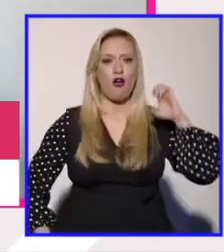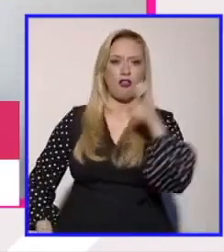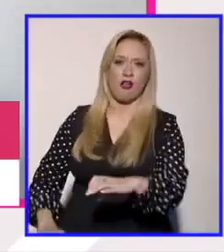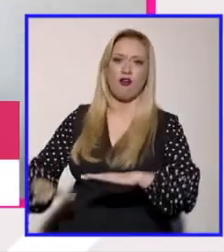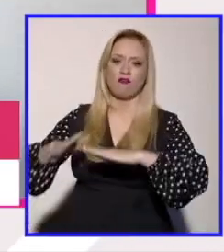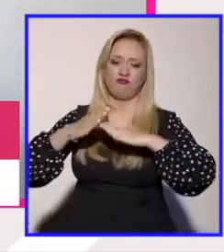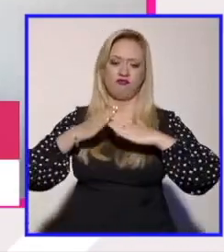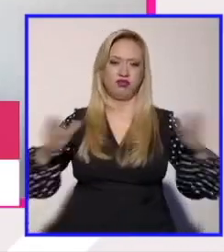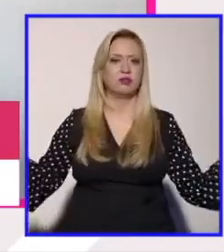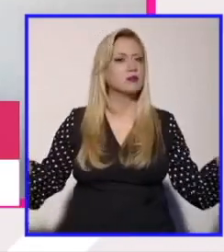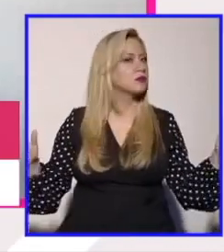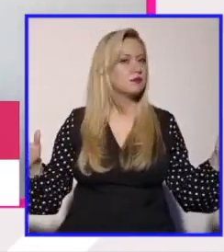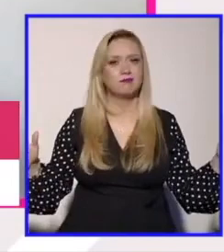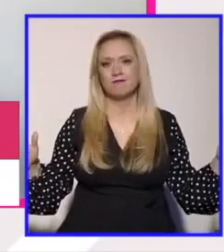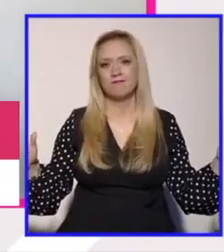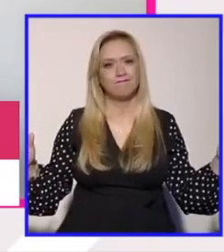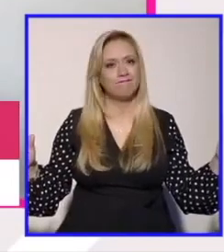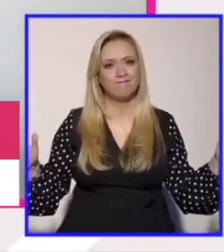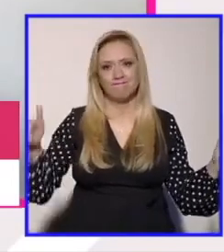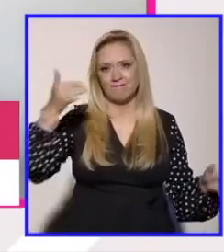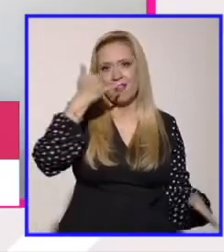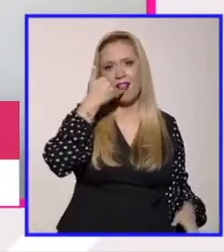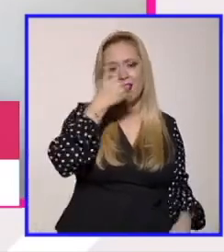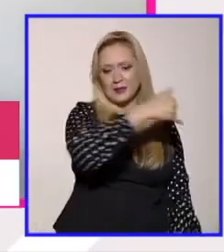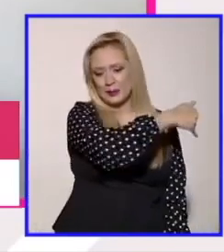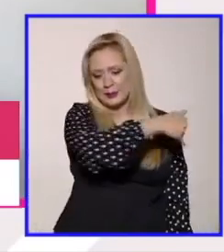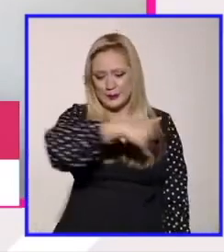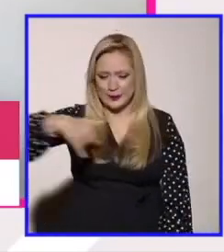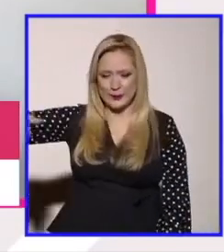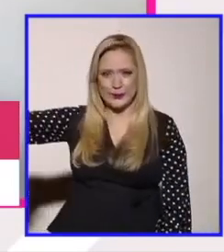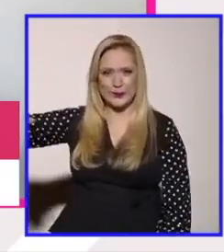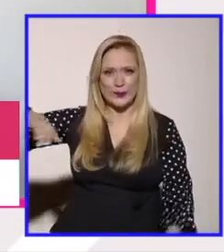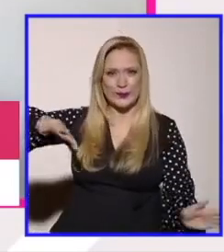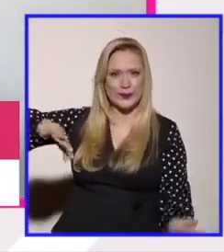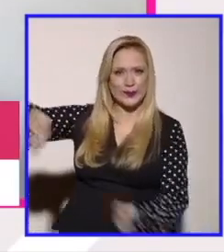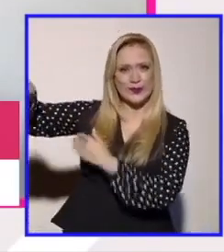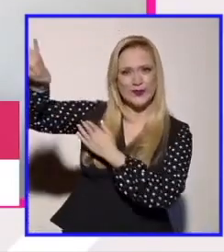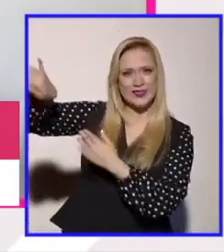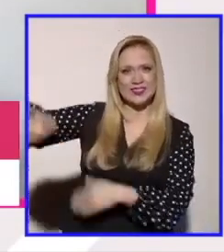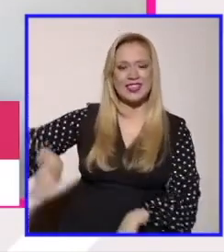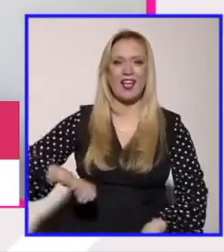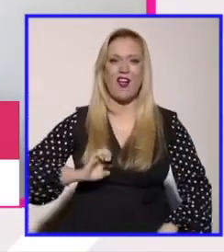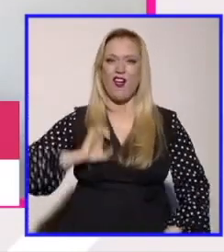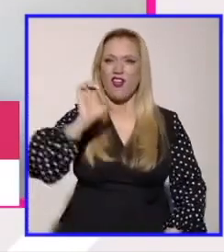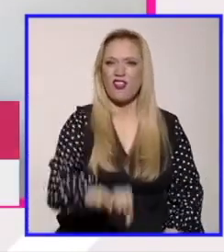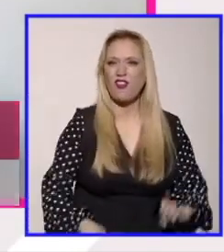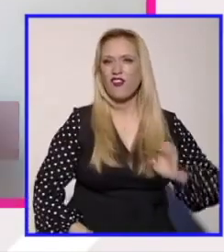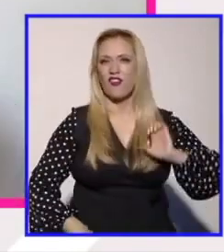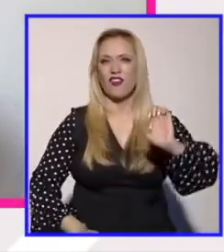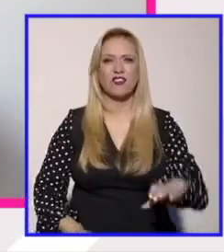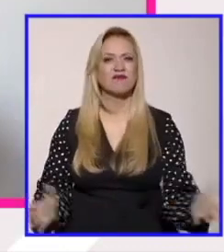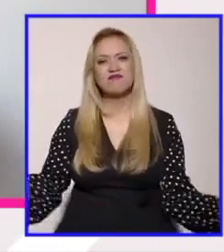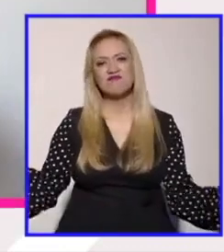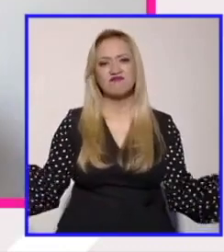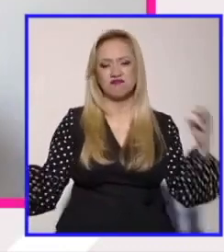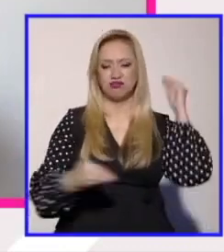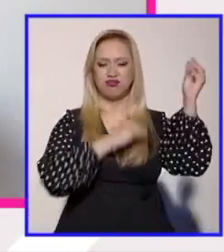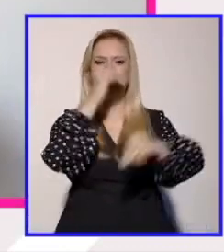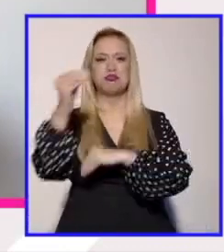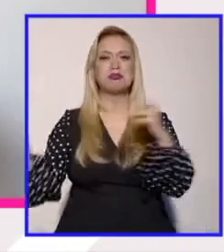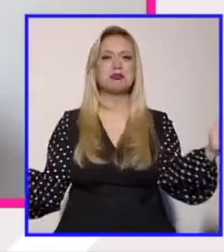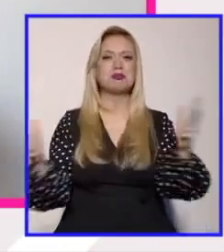yo pinto la raya y creo que justamente estos feminismos transodiantes nos llevan a un lugar de discurso de odio